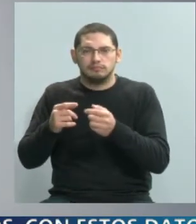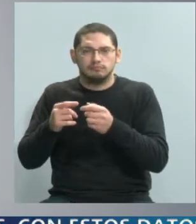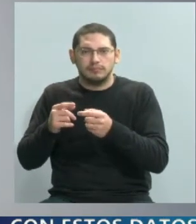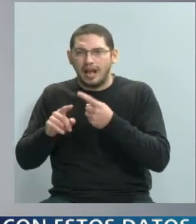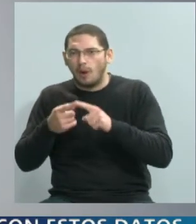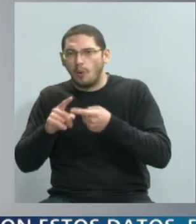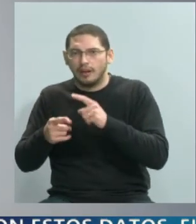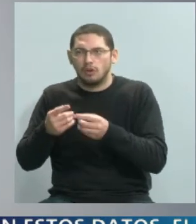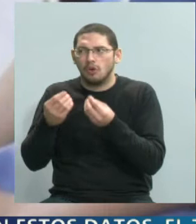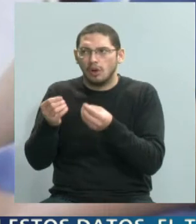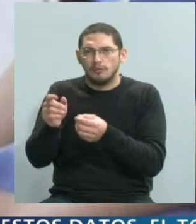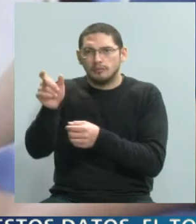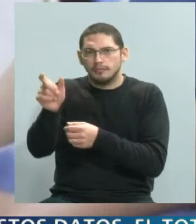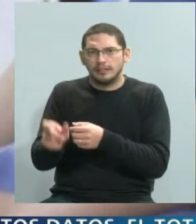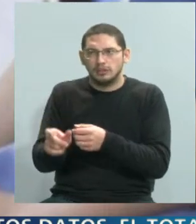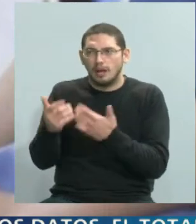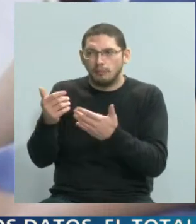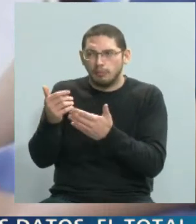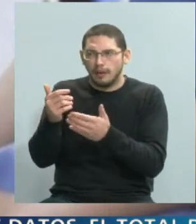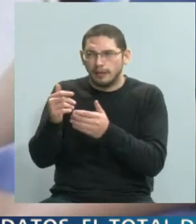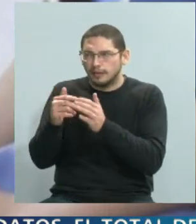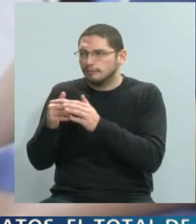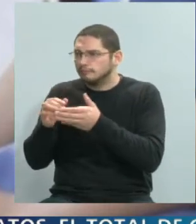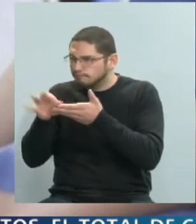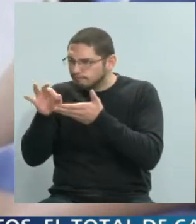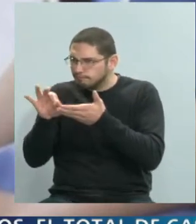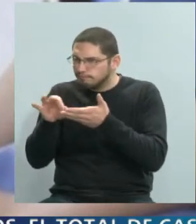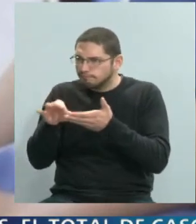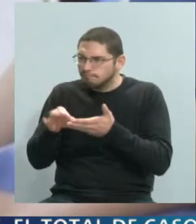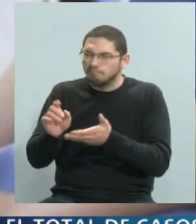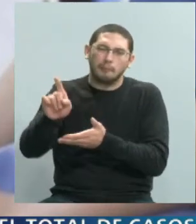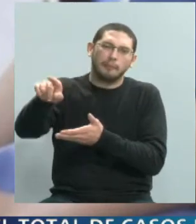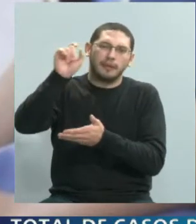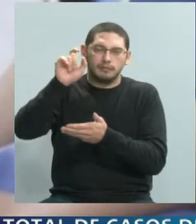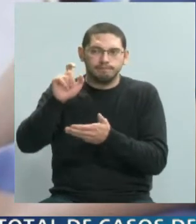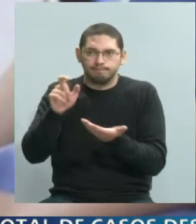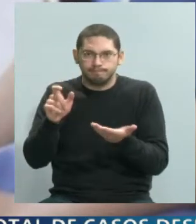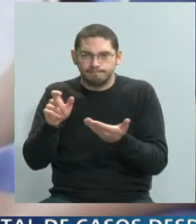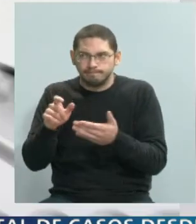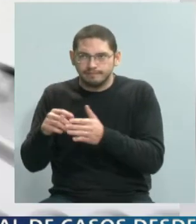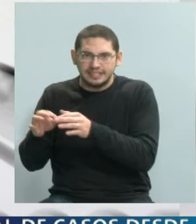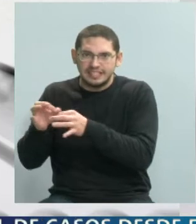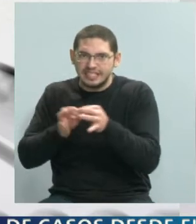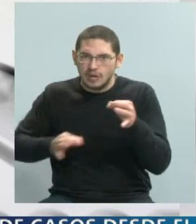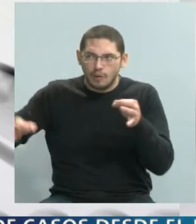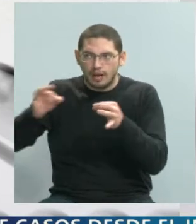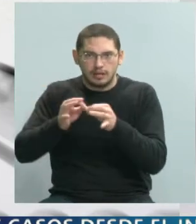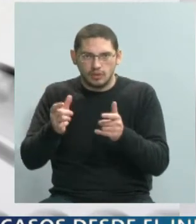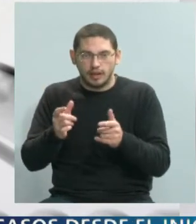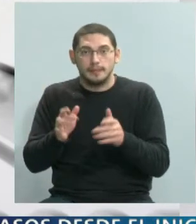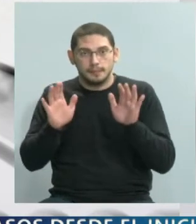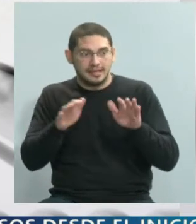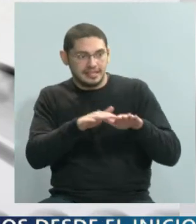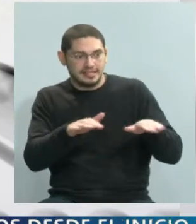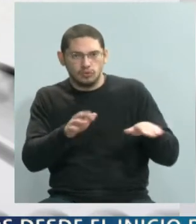la metodología para llegar a ese diagnóstico. Entonces, si bien ingresa la justicia por una cuestión lógica que hay que preservar a estos niños